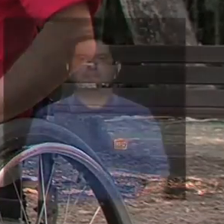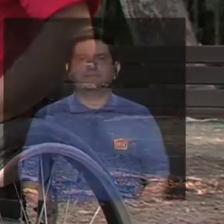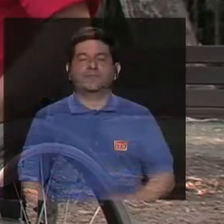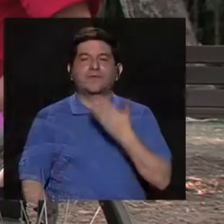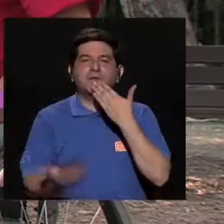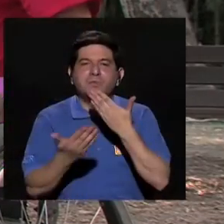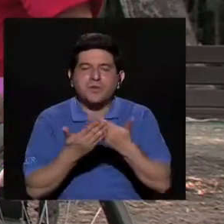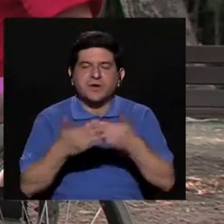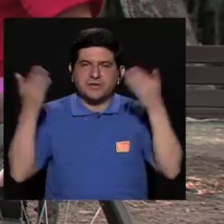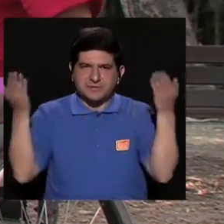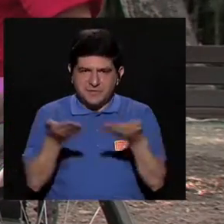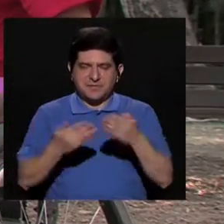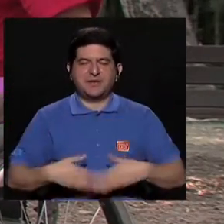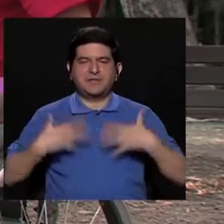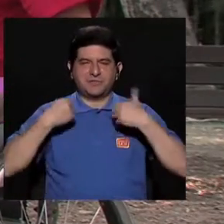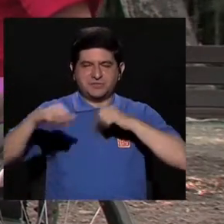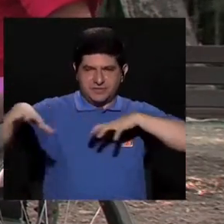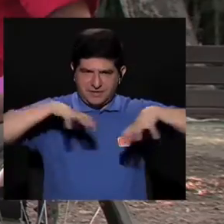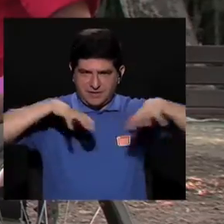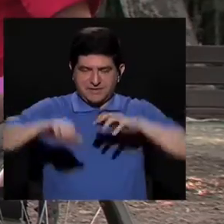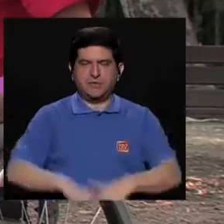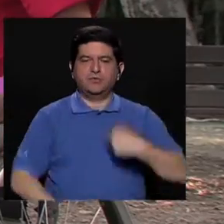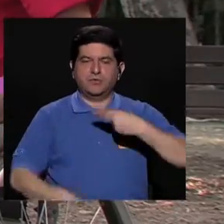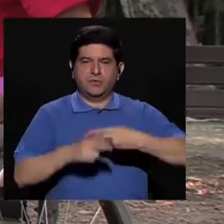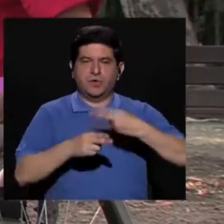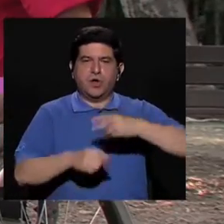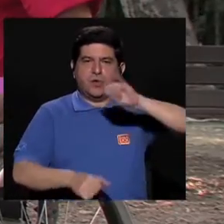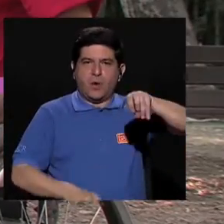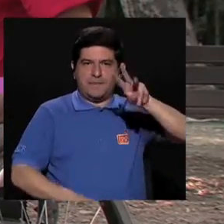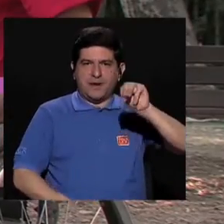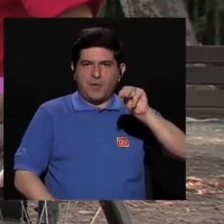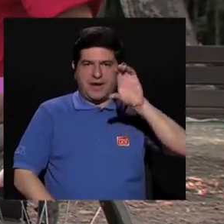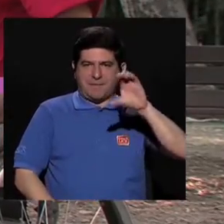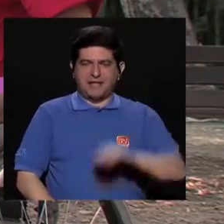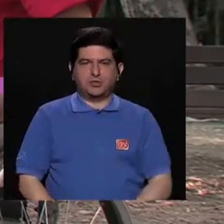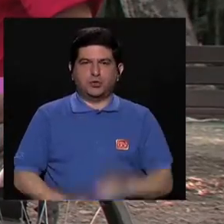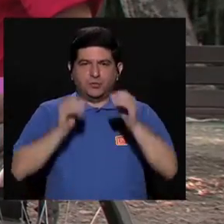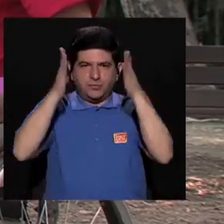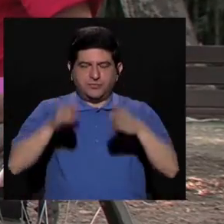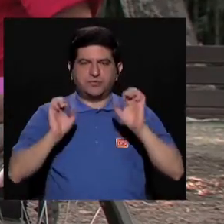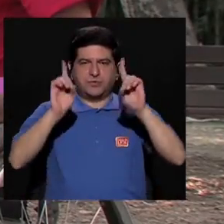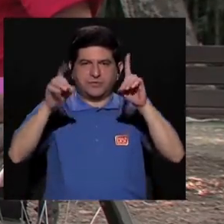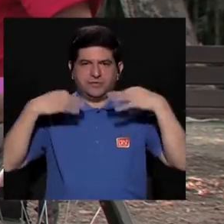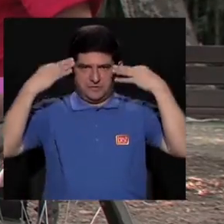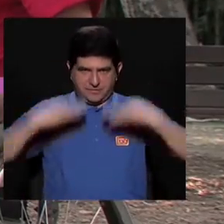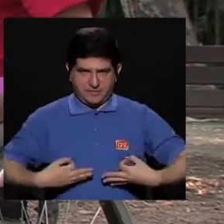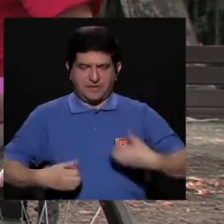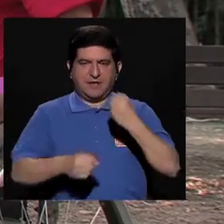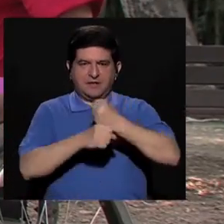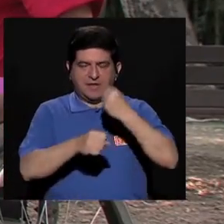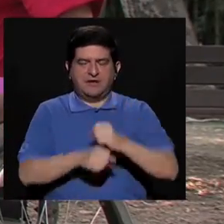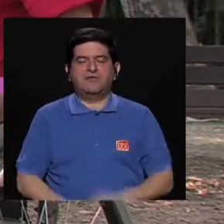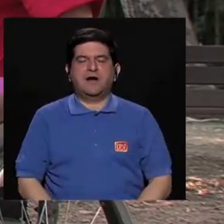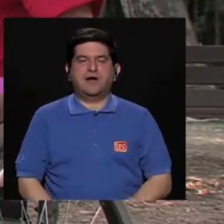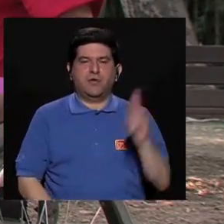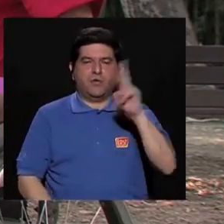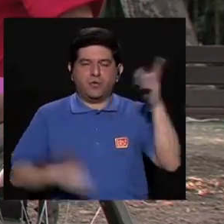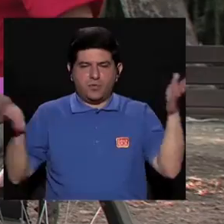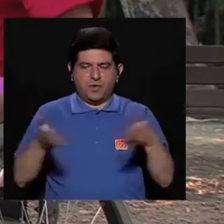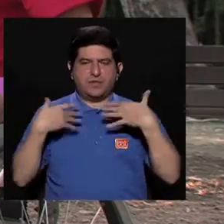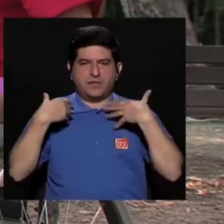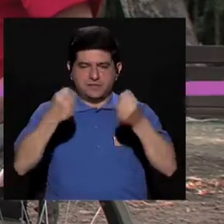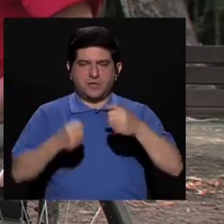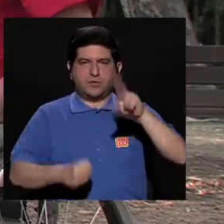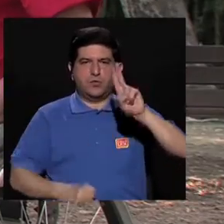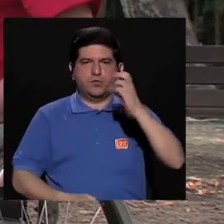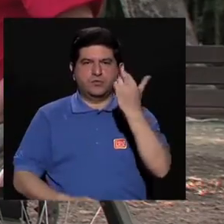Buenas, bienvenidos a Salud en Movimiento. Mi nombre es Juan Manuel Camacho, soy profesor de Educación Física y trabajo en la Unidad de Promoción de la Salud de